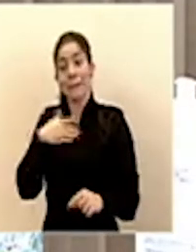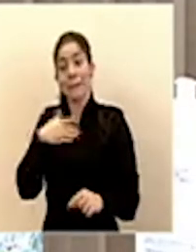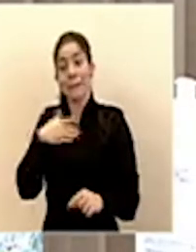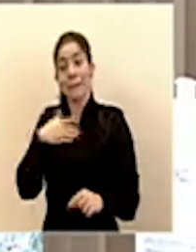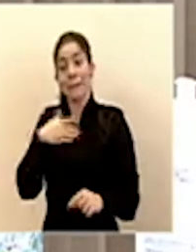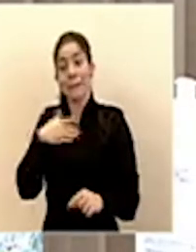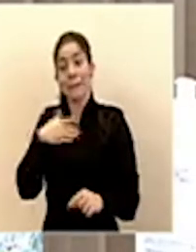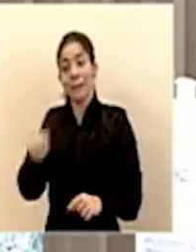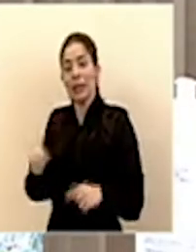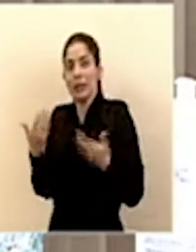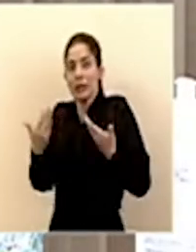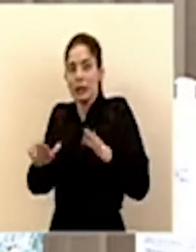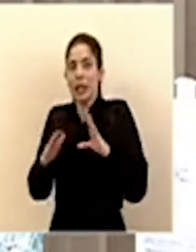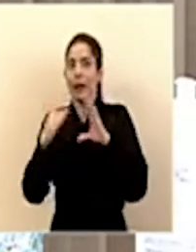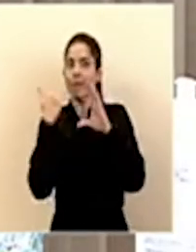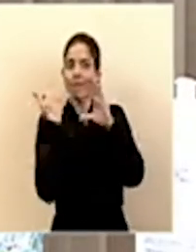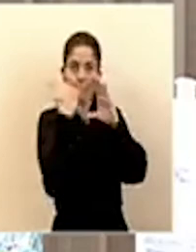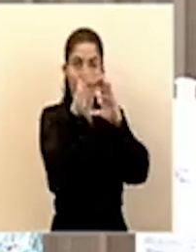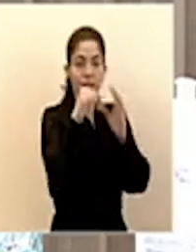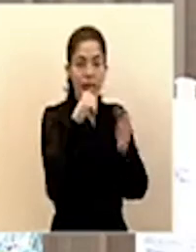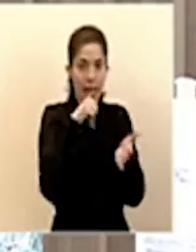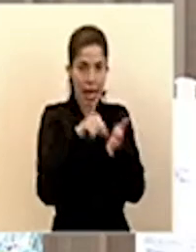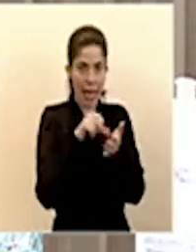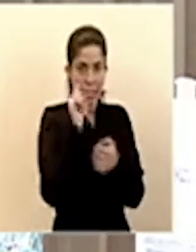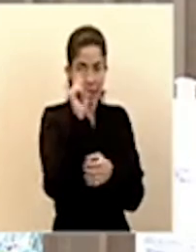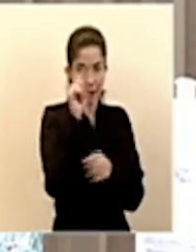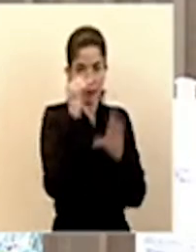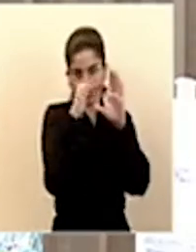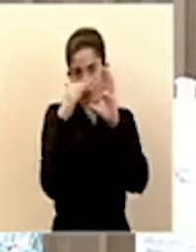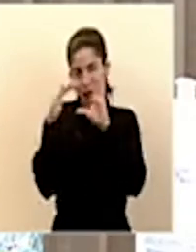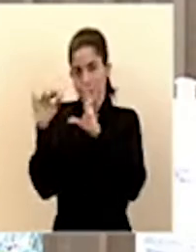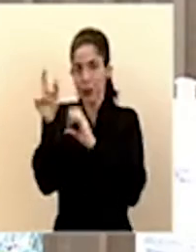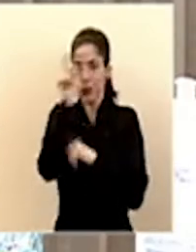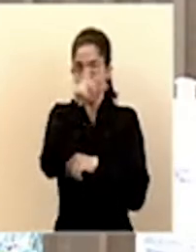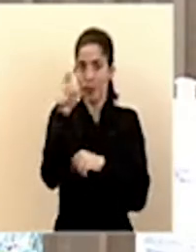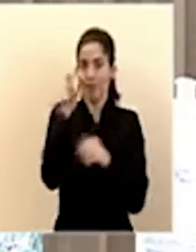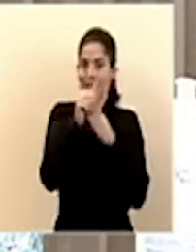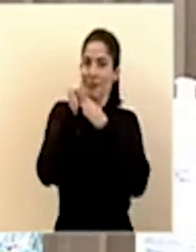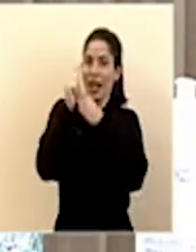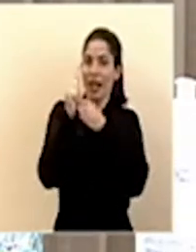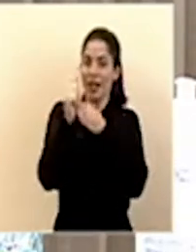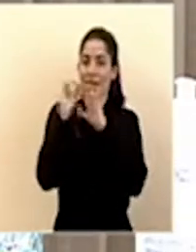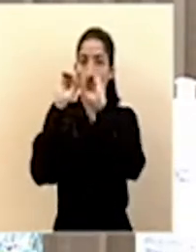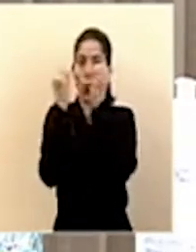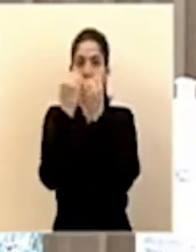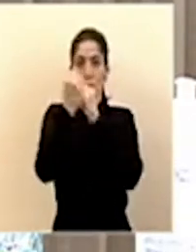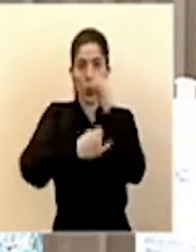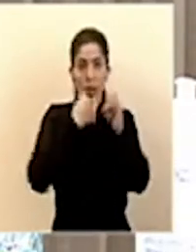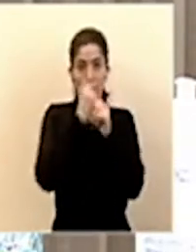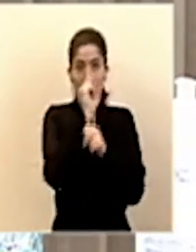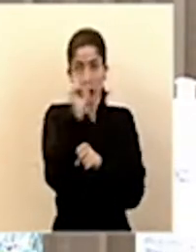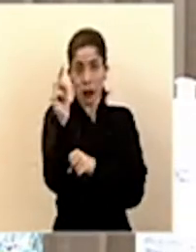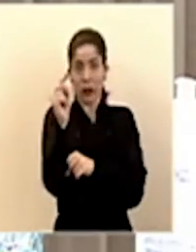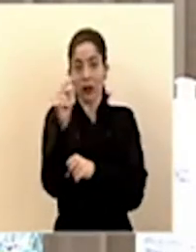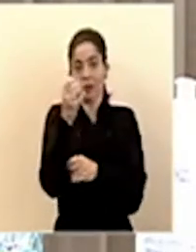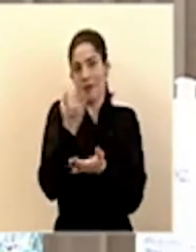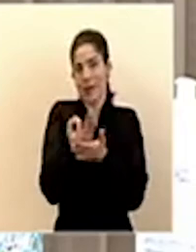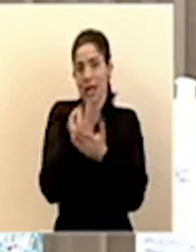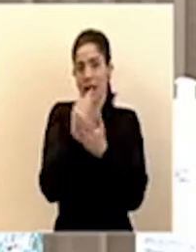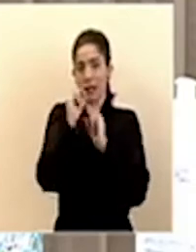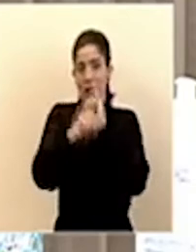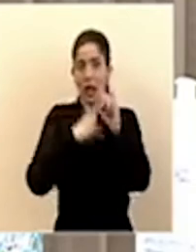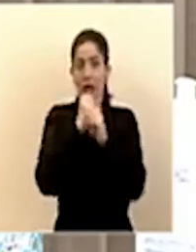envió una carta a las cabezas de los organismos internacionales financieros,